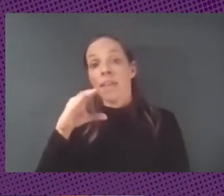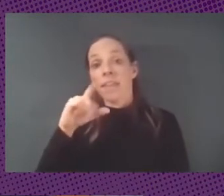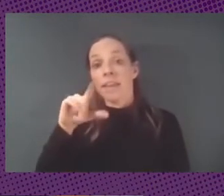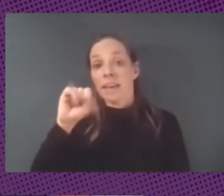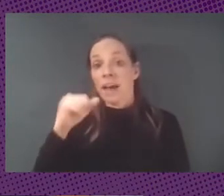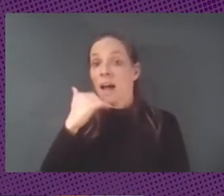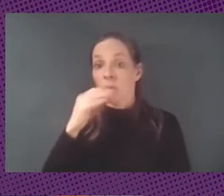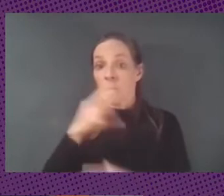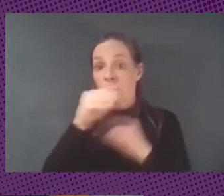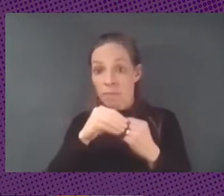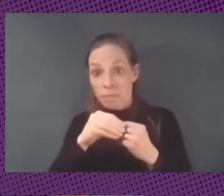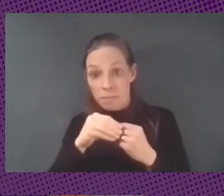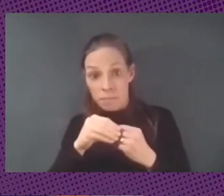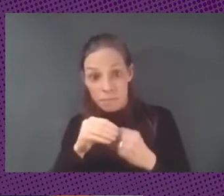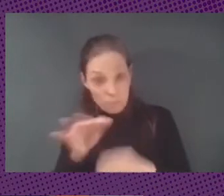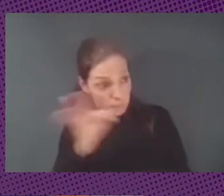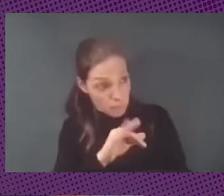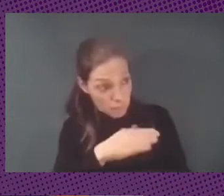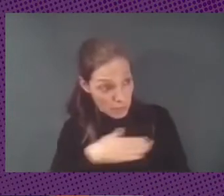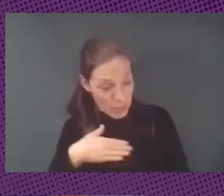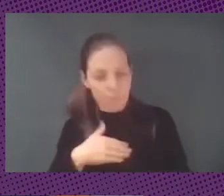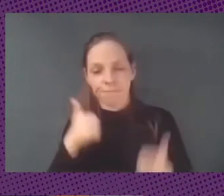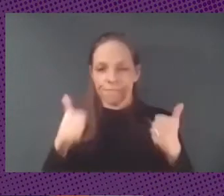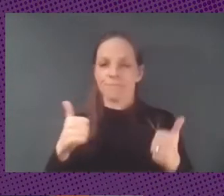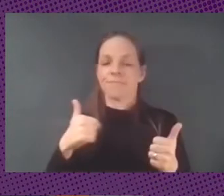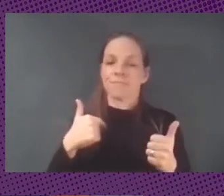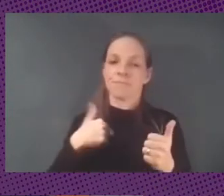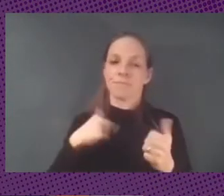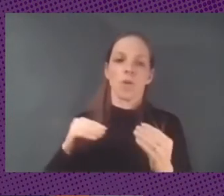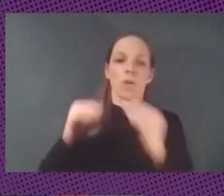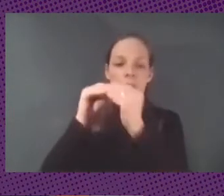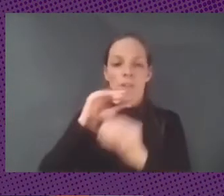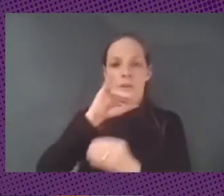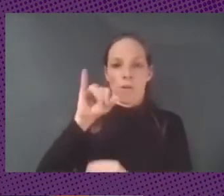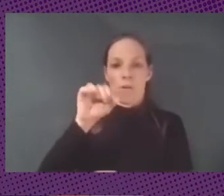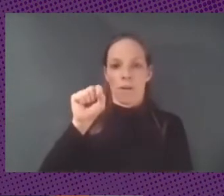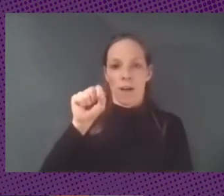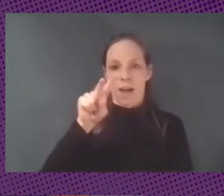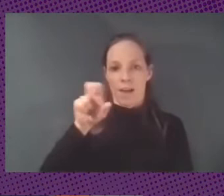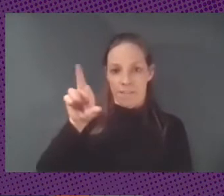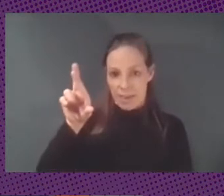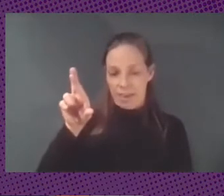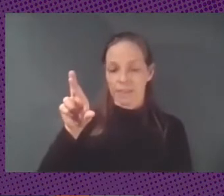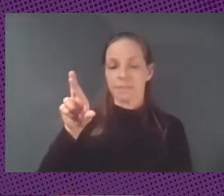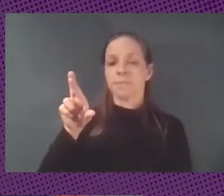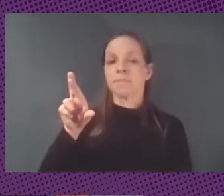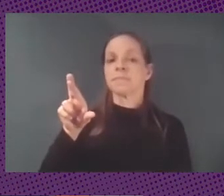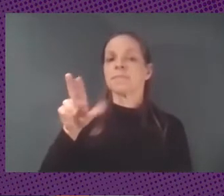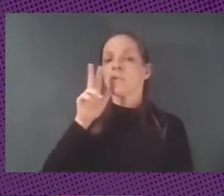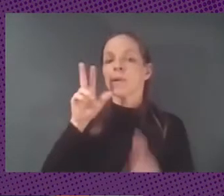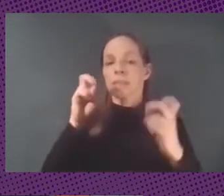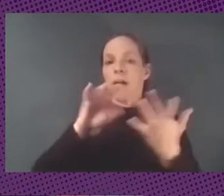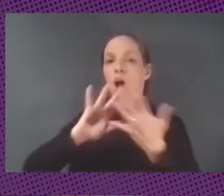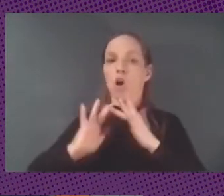Cecilia si quieres bueno coincido con con Javier en este sentido de la de la conectividad